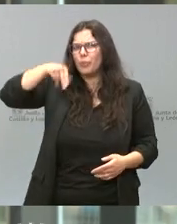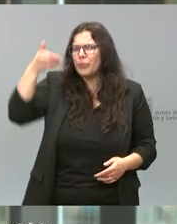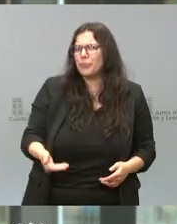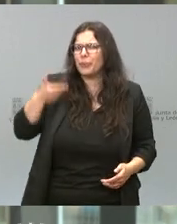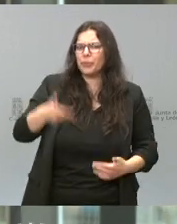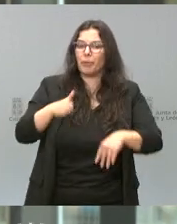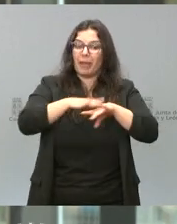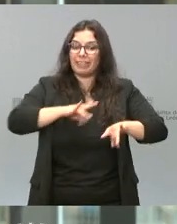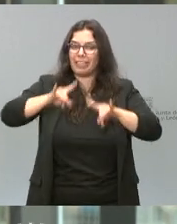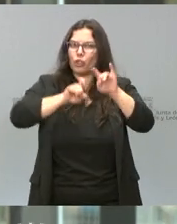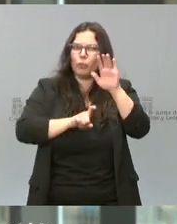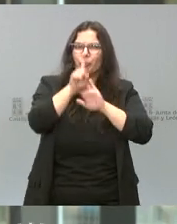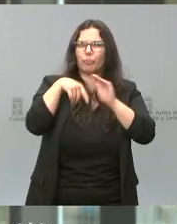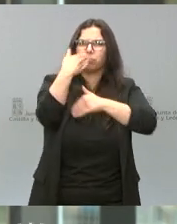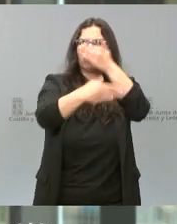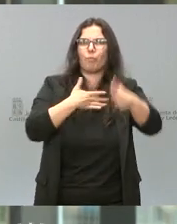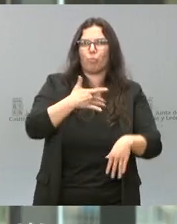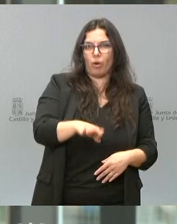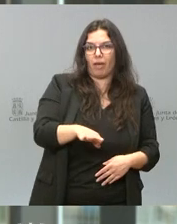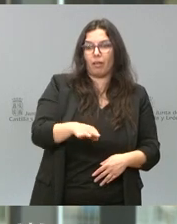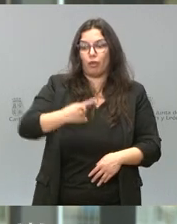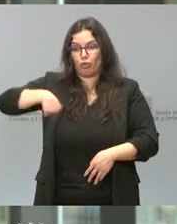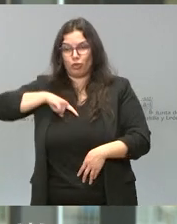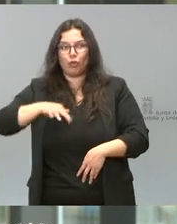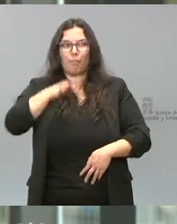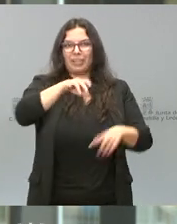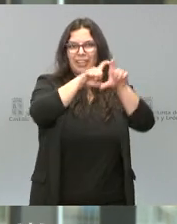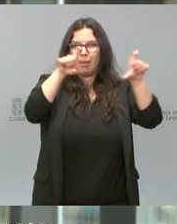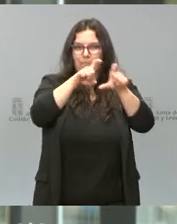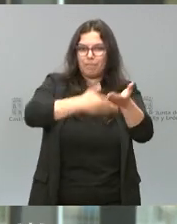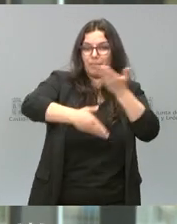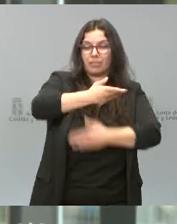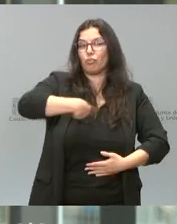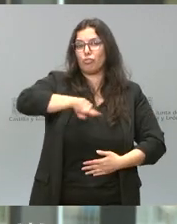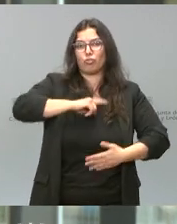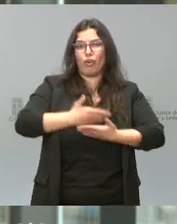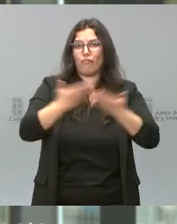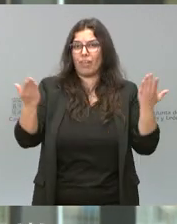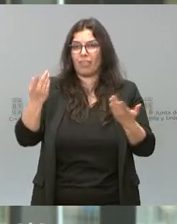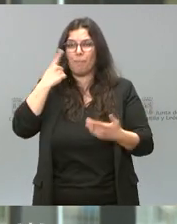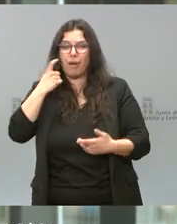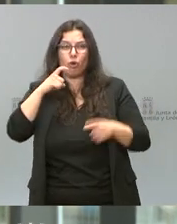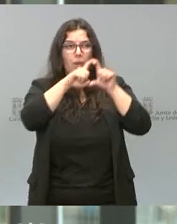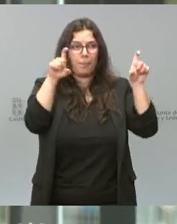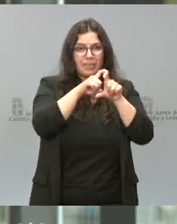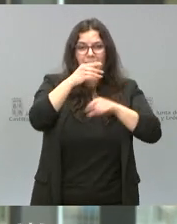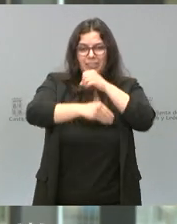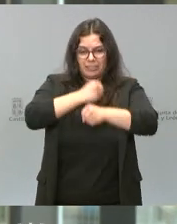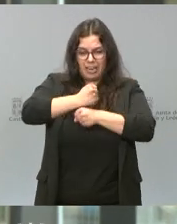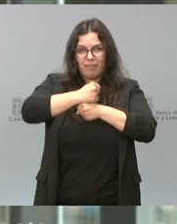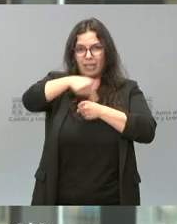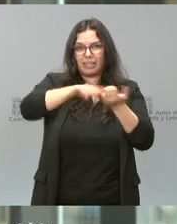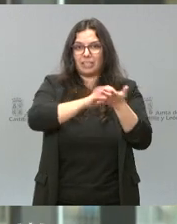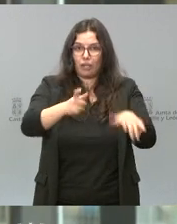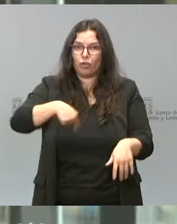para el progreso de un territorio como esto, también las empresas. Nosotros confiamos en las entidades y en las empresas que operan en Castilla y León, con las que